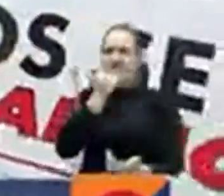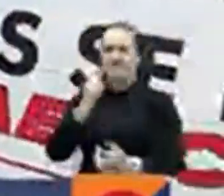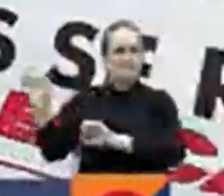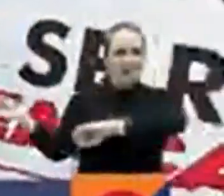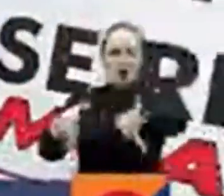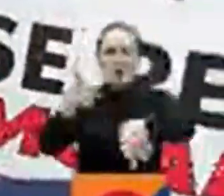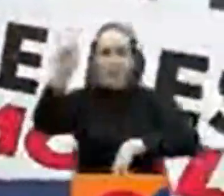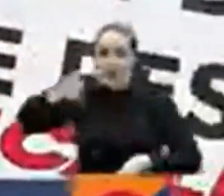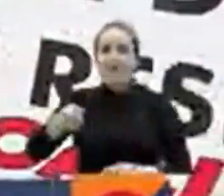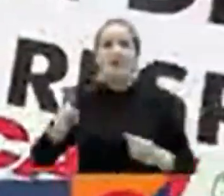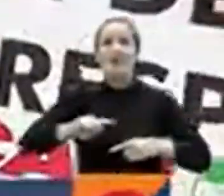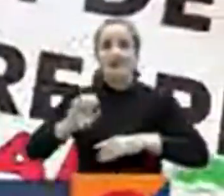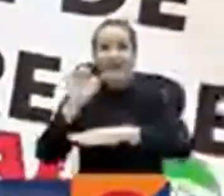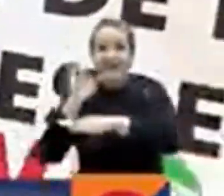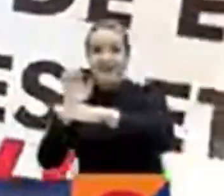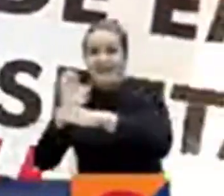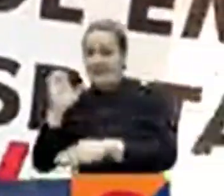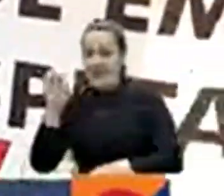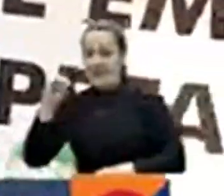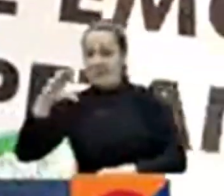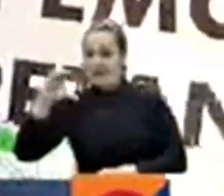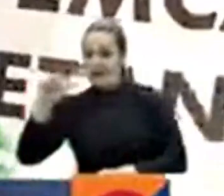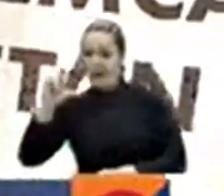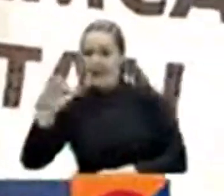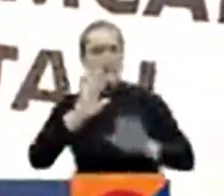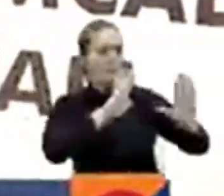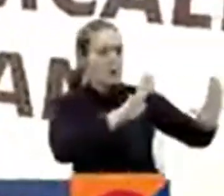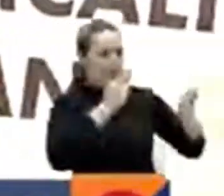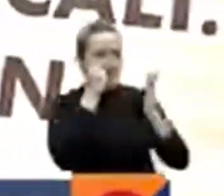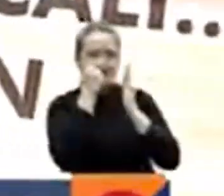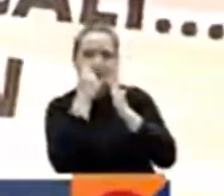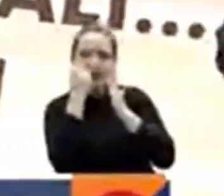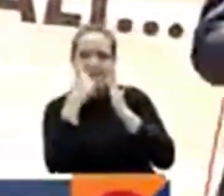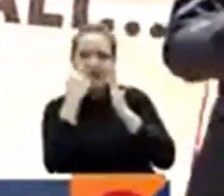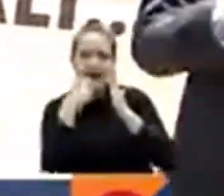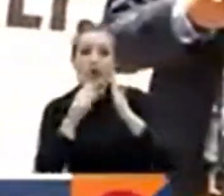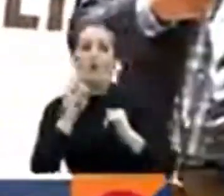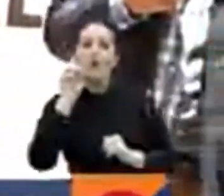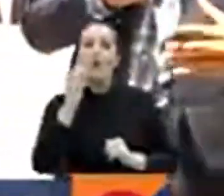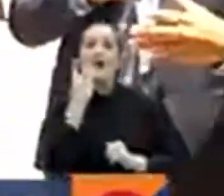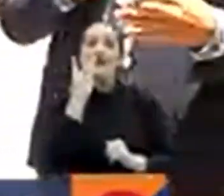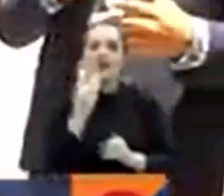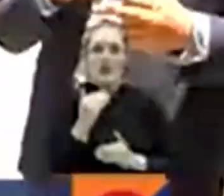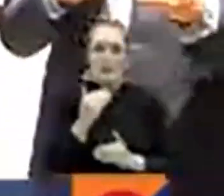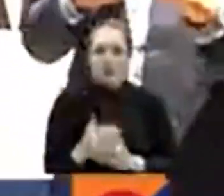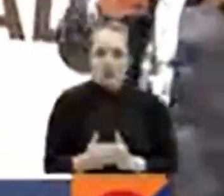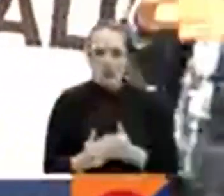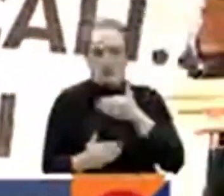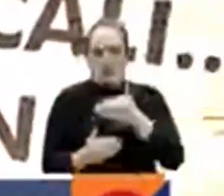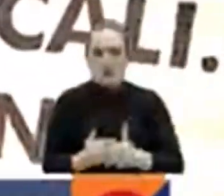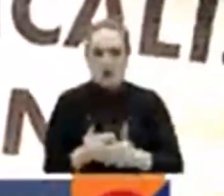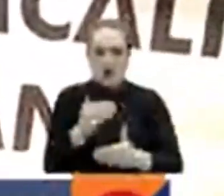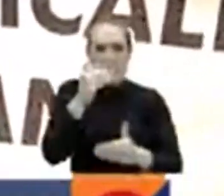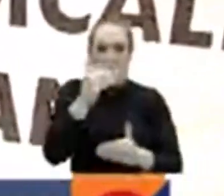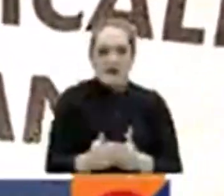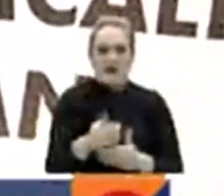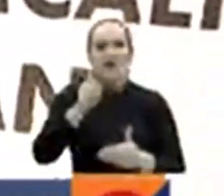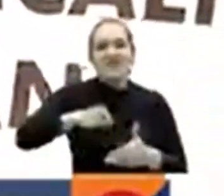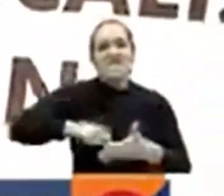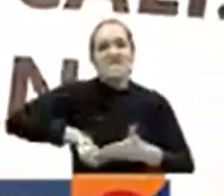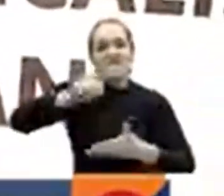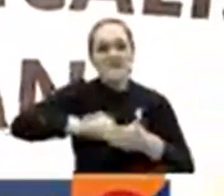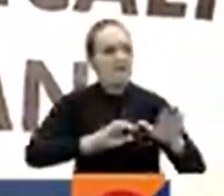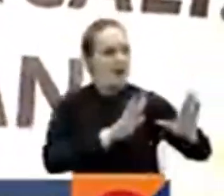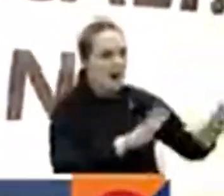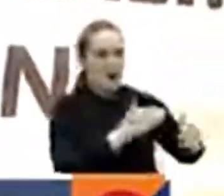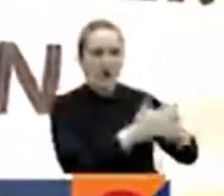entidad han dicho que se está verificando porque son tres ciclos los que se deben pasar para poder realizar estas firmas. Ellos